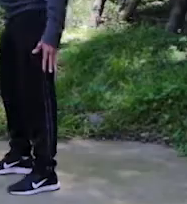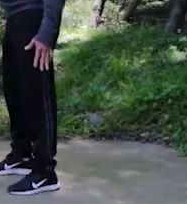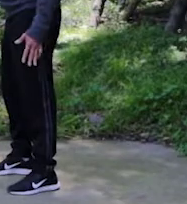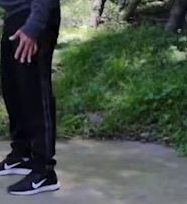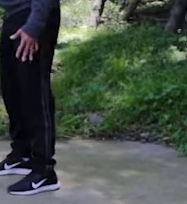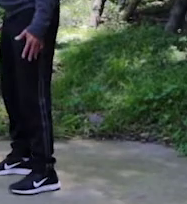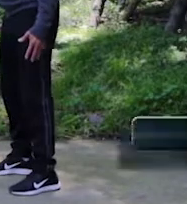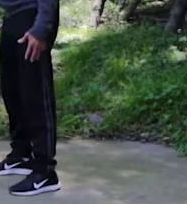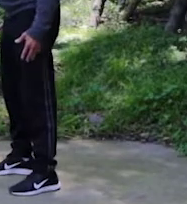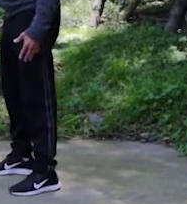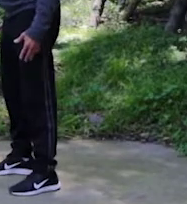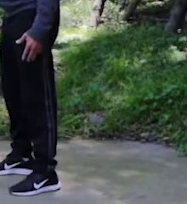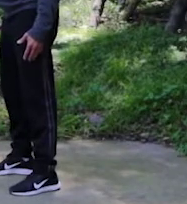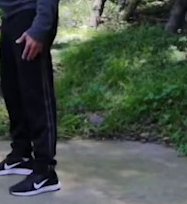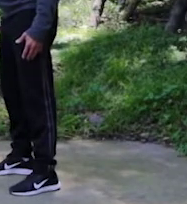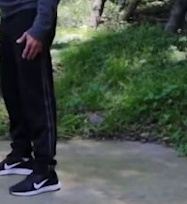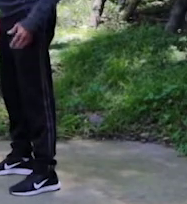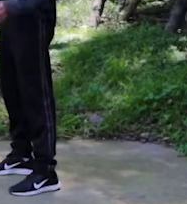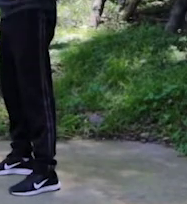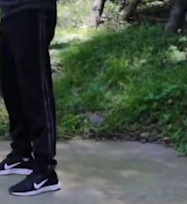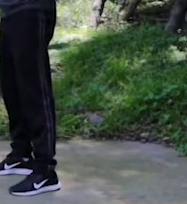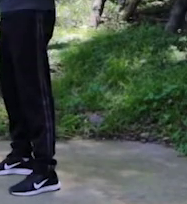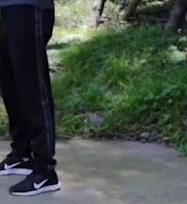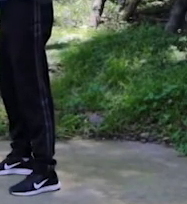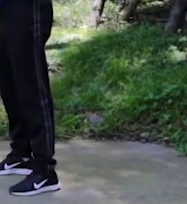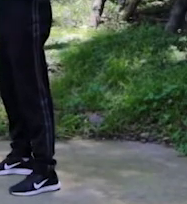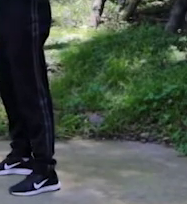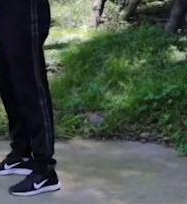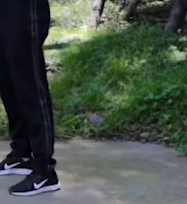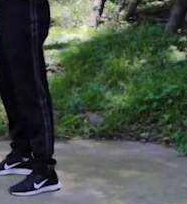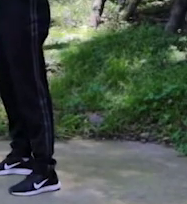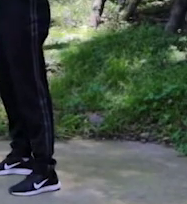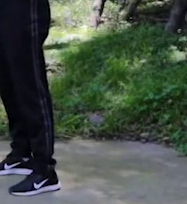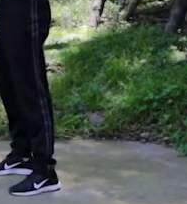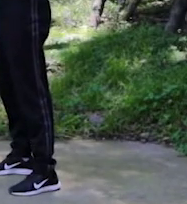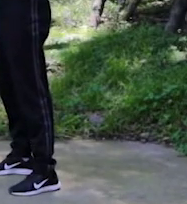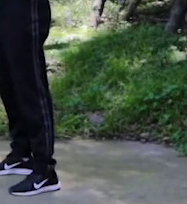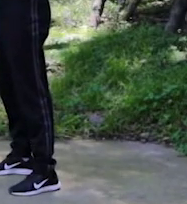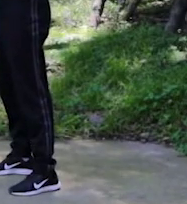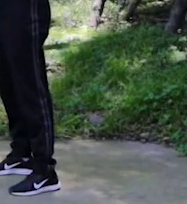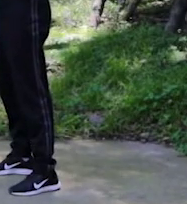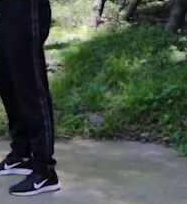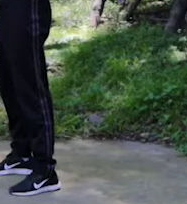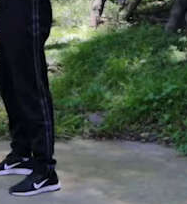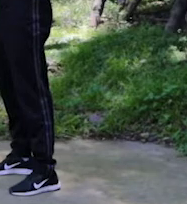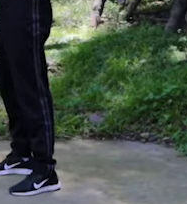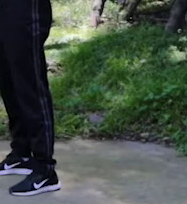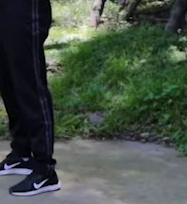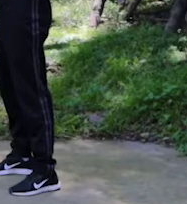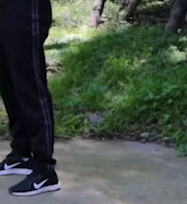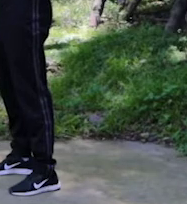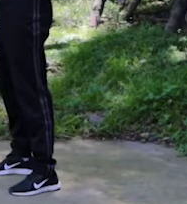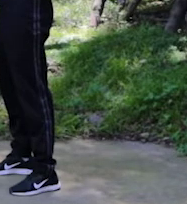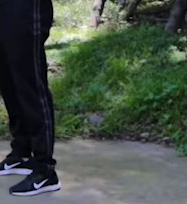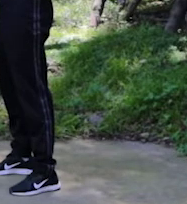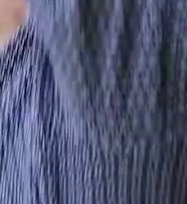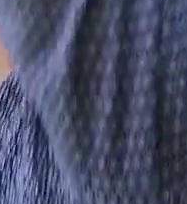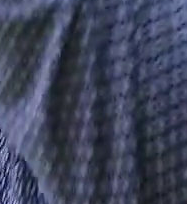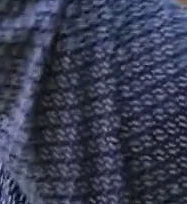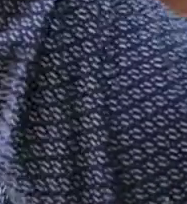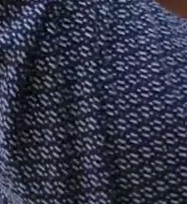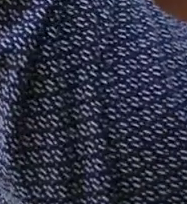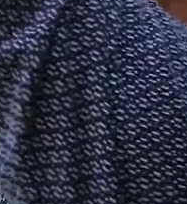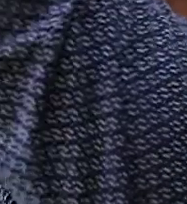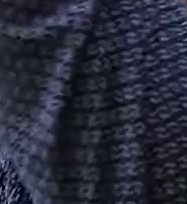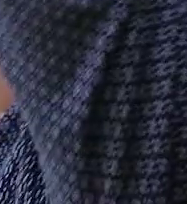a parar derechos. Vamos a elevar los brazos, nos vamos a llevar las manos atrás de la nuca y vamos a hacer una extensión,